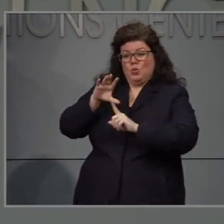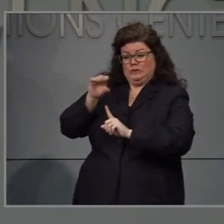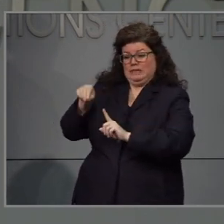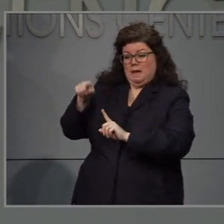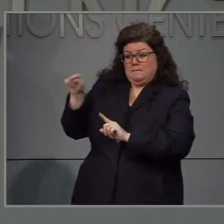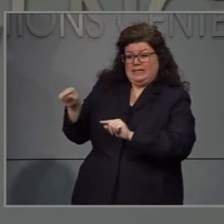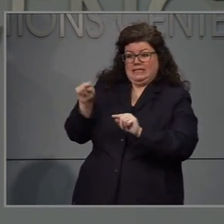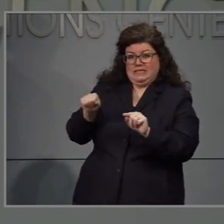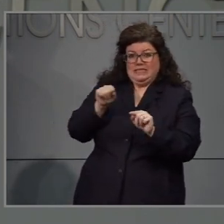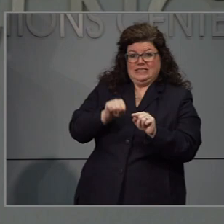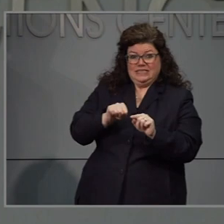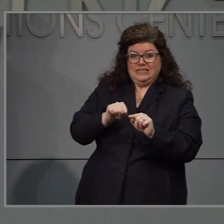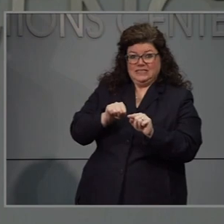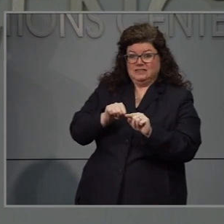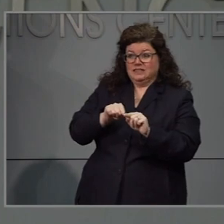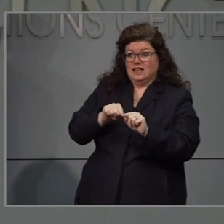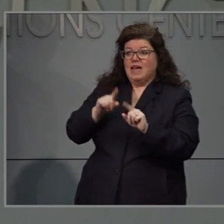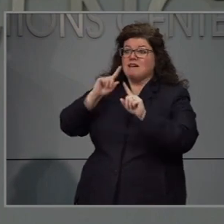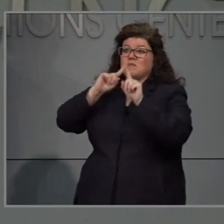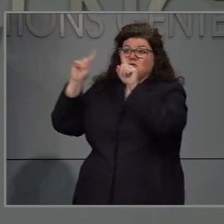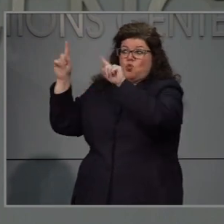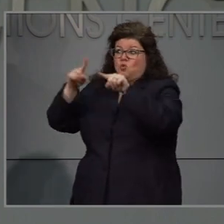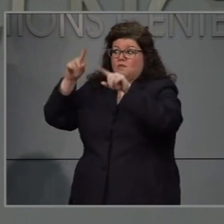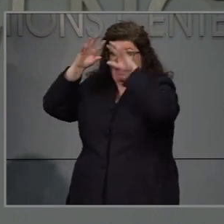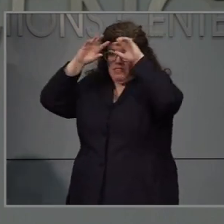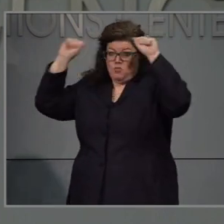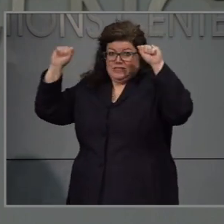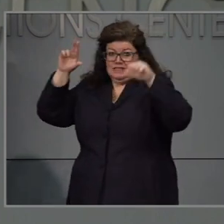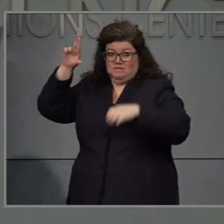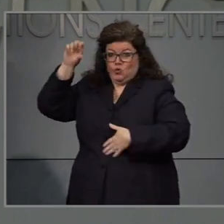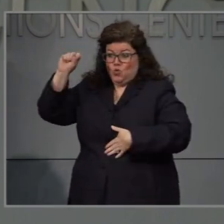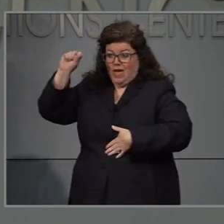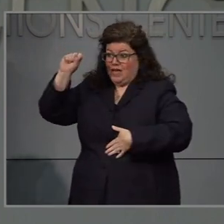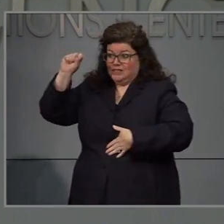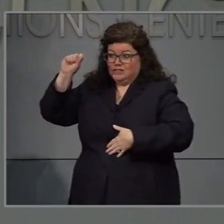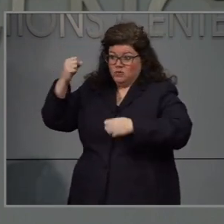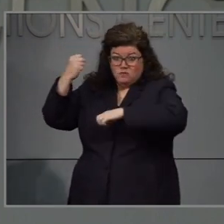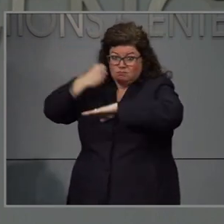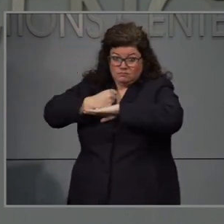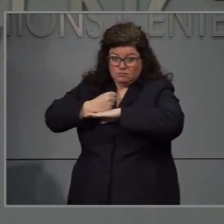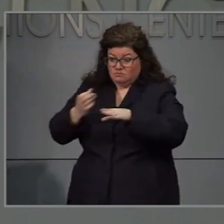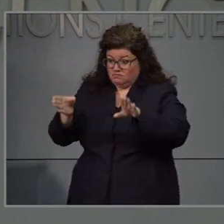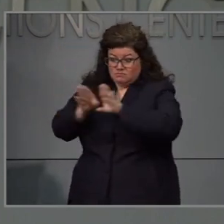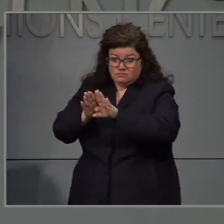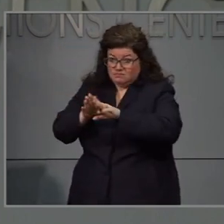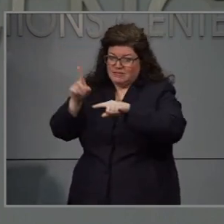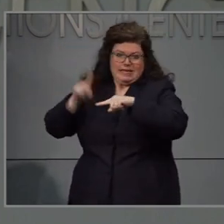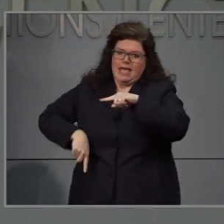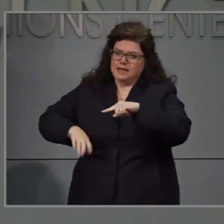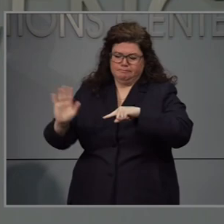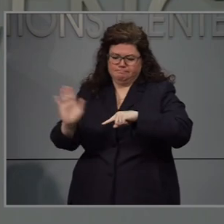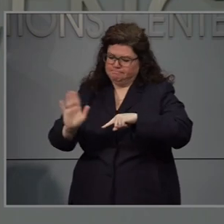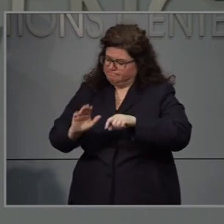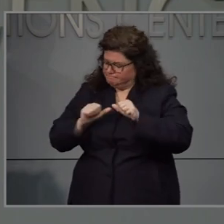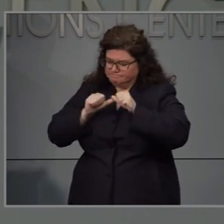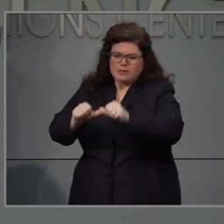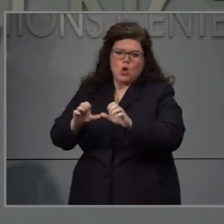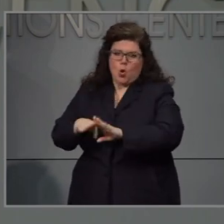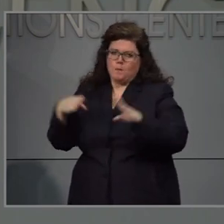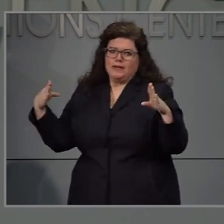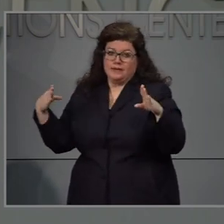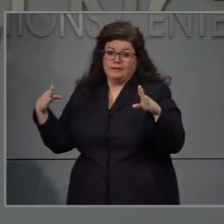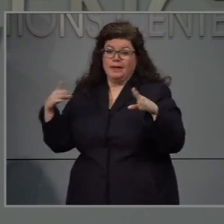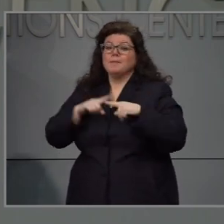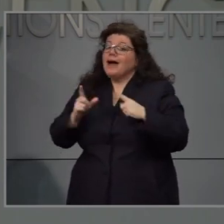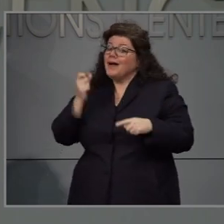que estas son compañías que hoy ya se el presidente de los Estados Unidos les ha ordenado que estén abiertos y